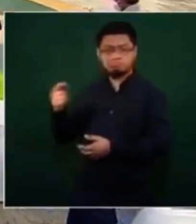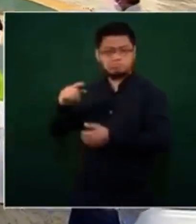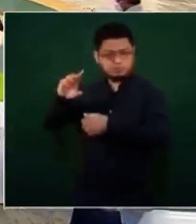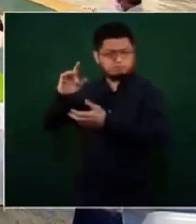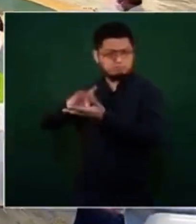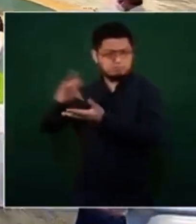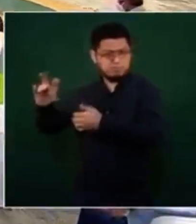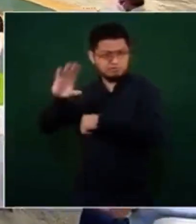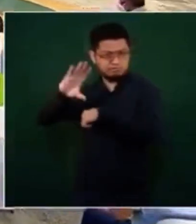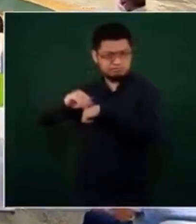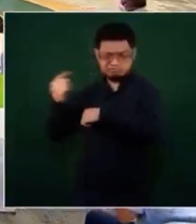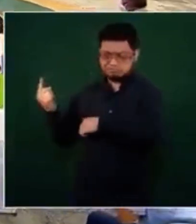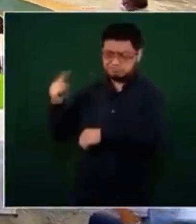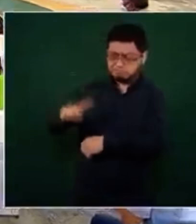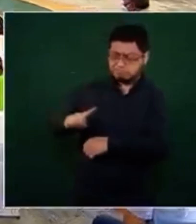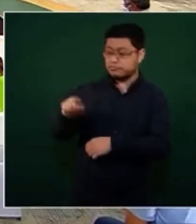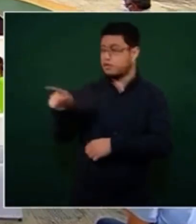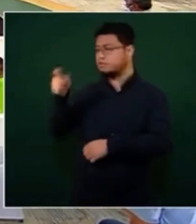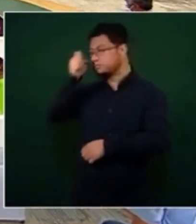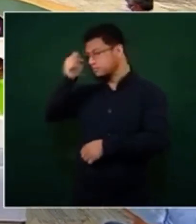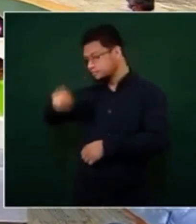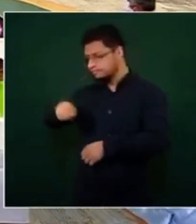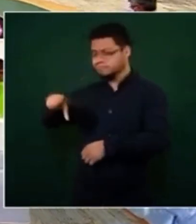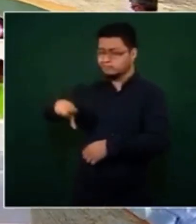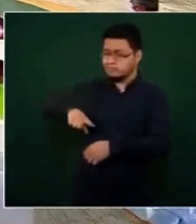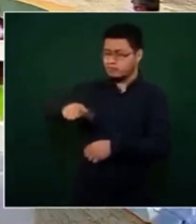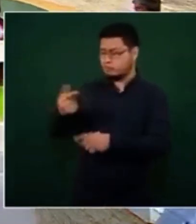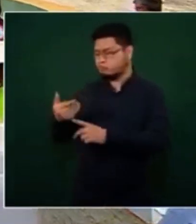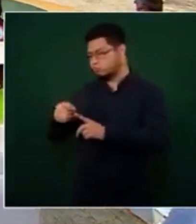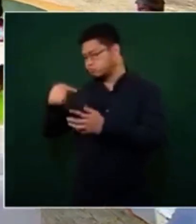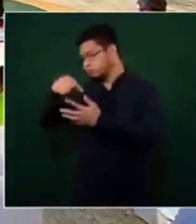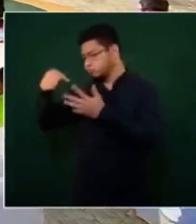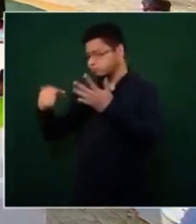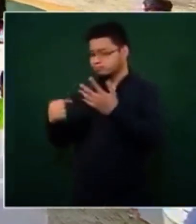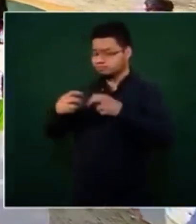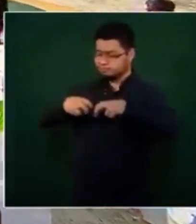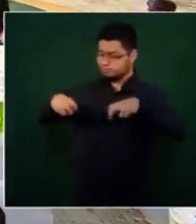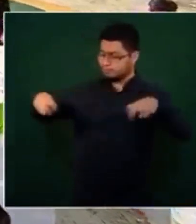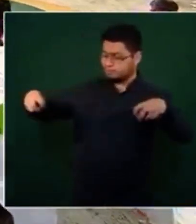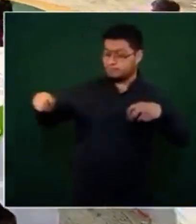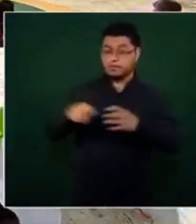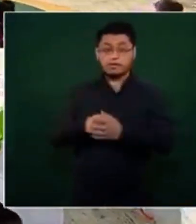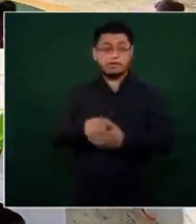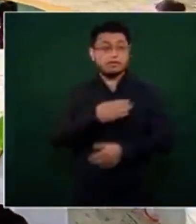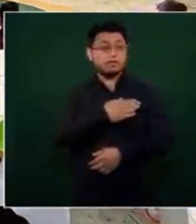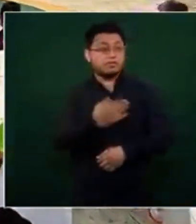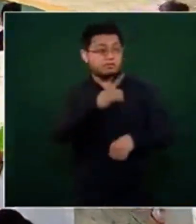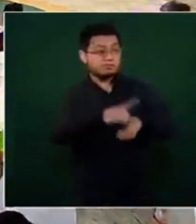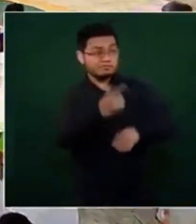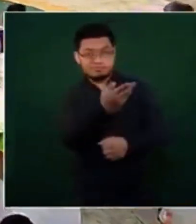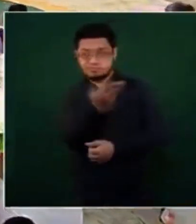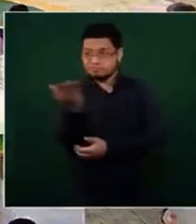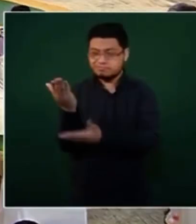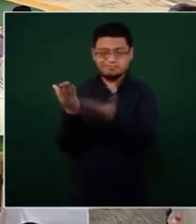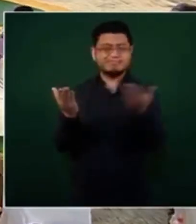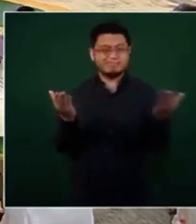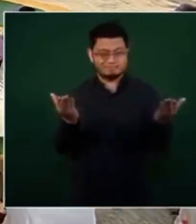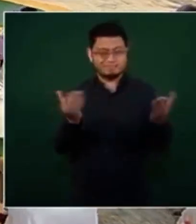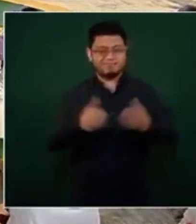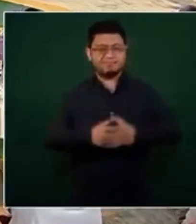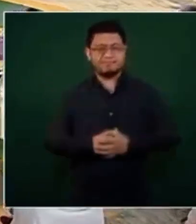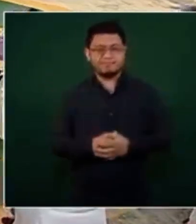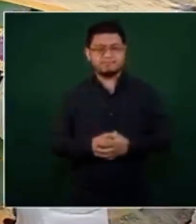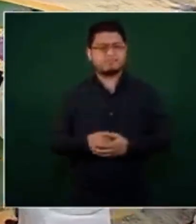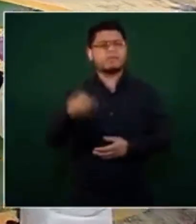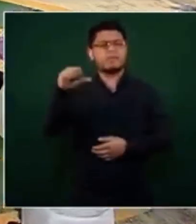Gobernadores, jefa de gobierno, secretarias, secretarios, Rui y Carlos. Muy buenos días, tengan todas y todos ustedes. Pues